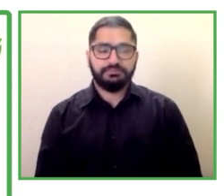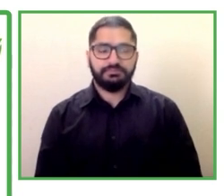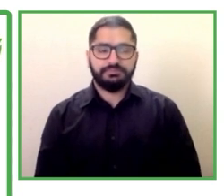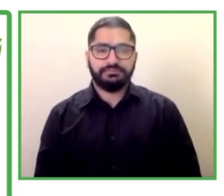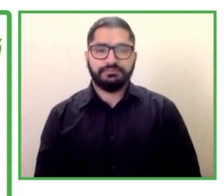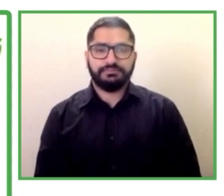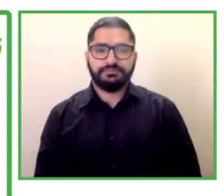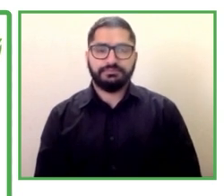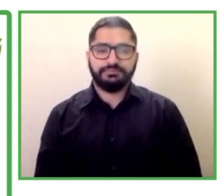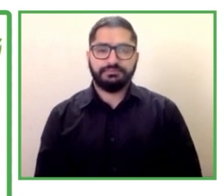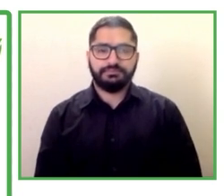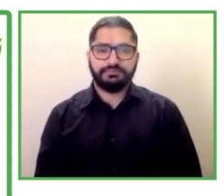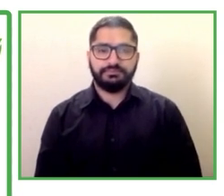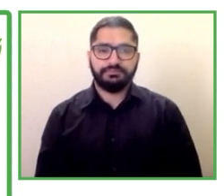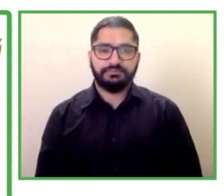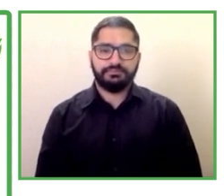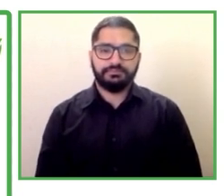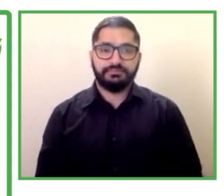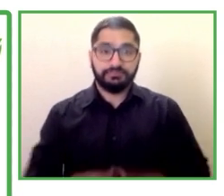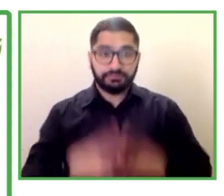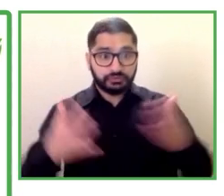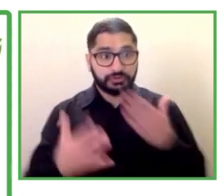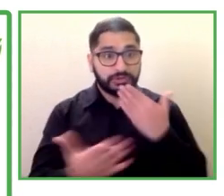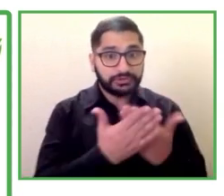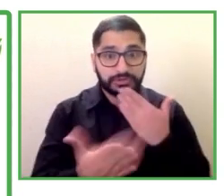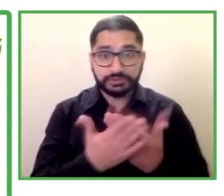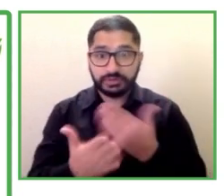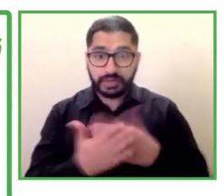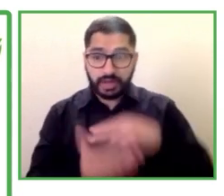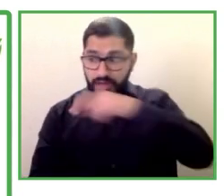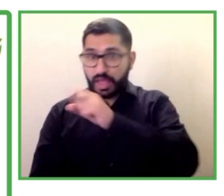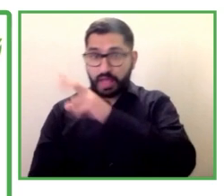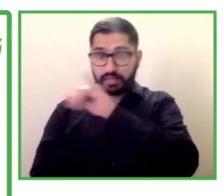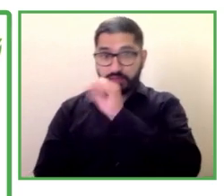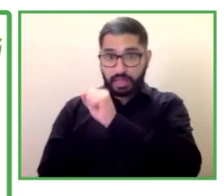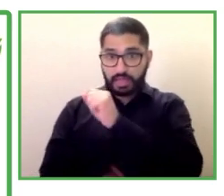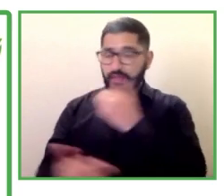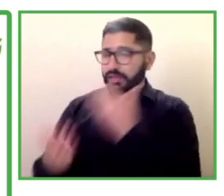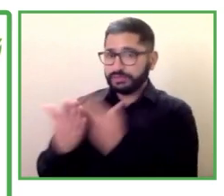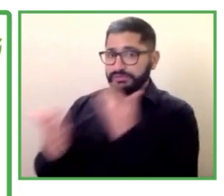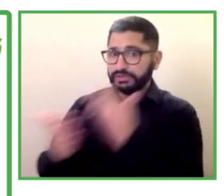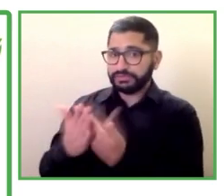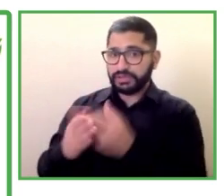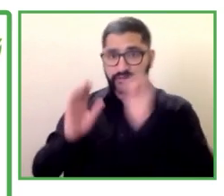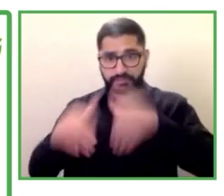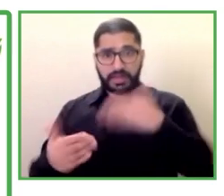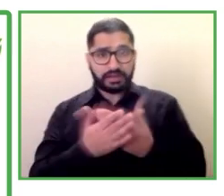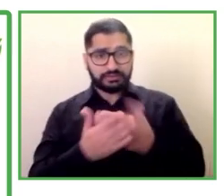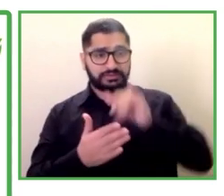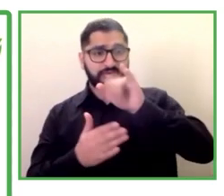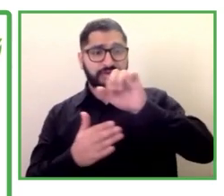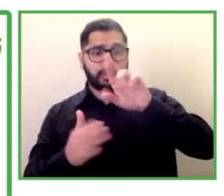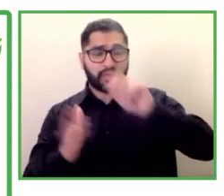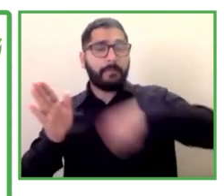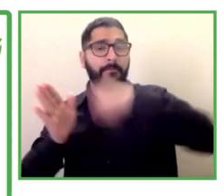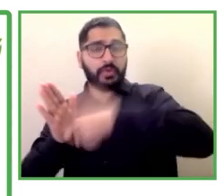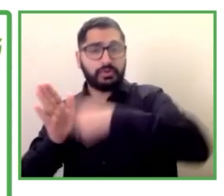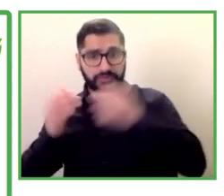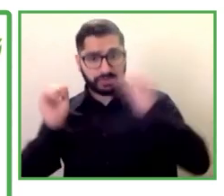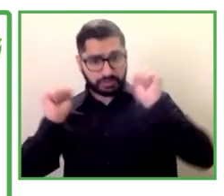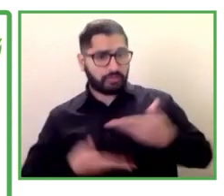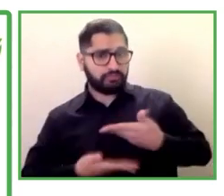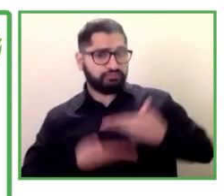muchas gracias Nadia y gracias a SIDO Project por invitarnos el día de hoy es importante